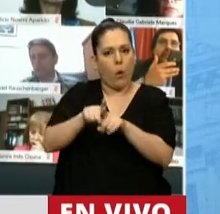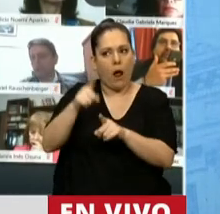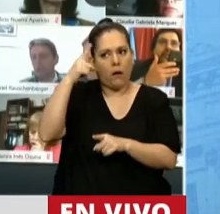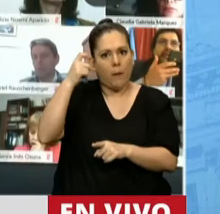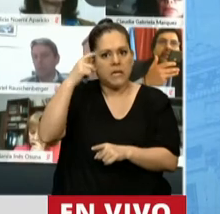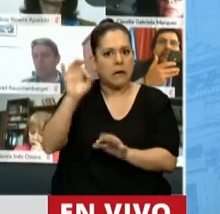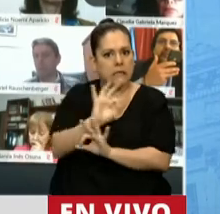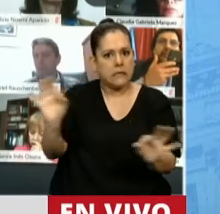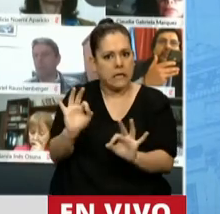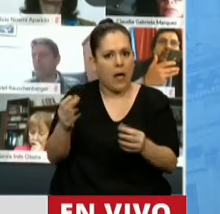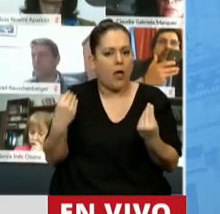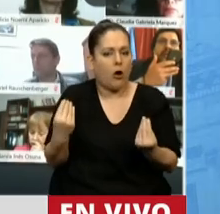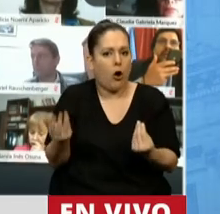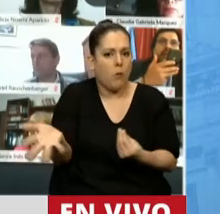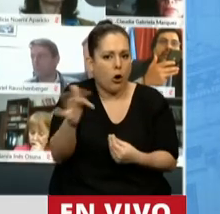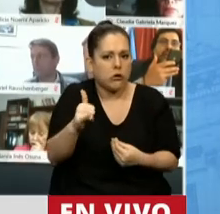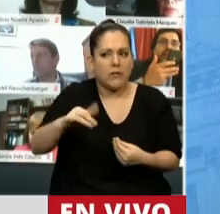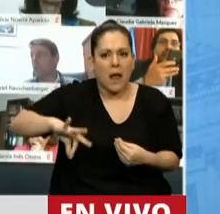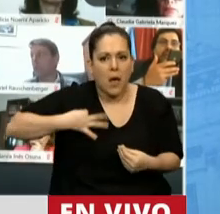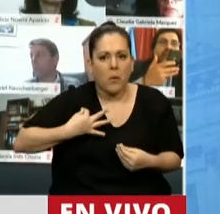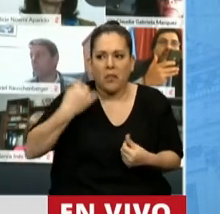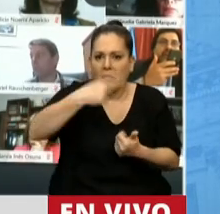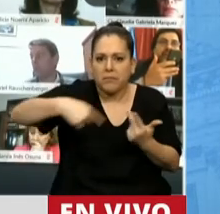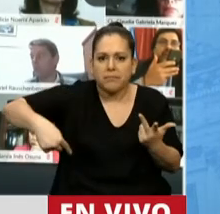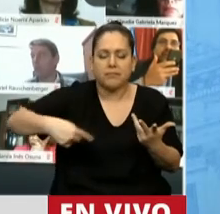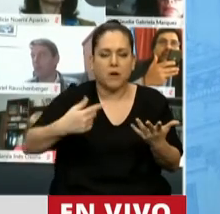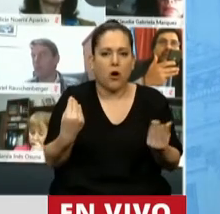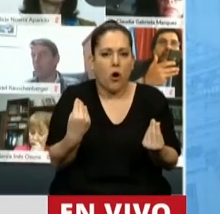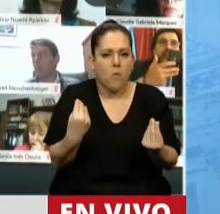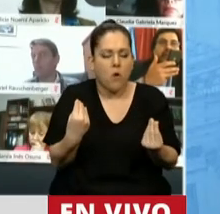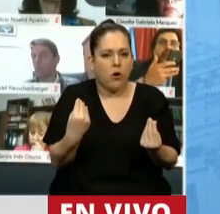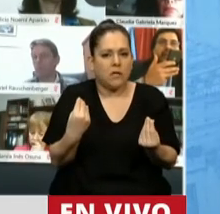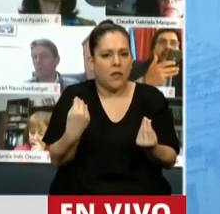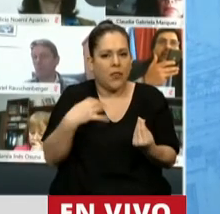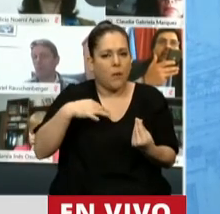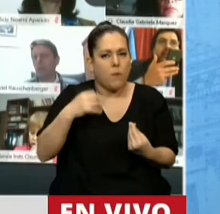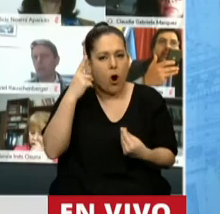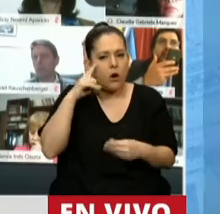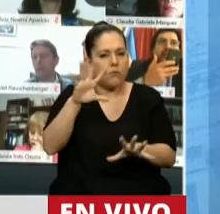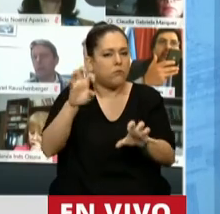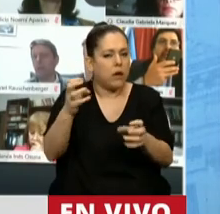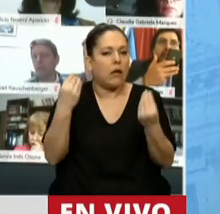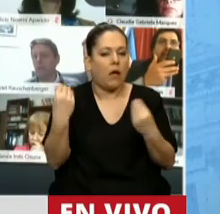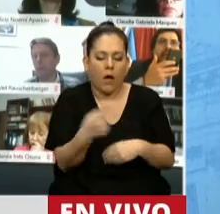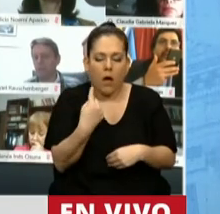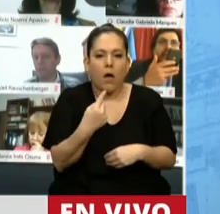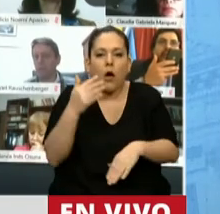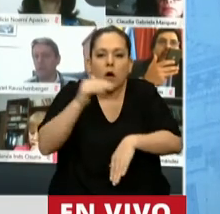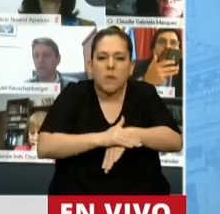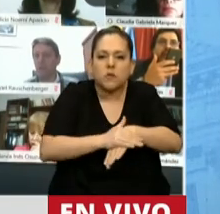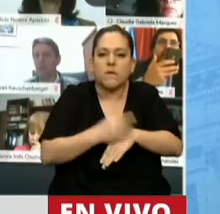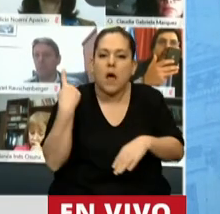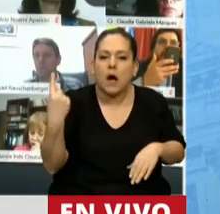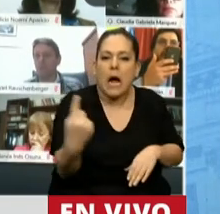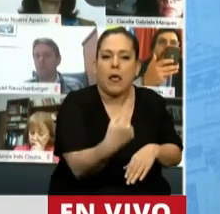cotidianas de nuestros espacios si no recordamos cuál es nuestro rol y el compromiso en la sociedad?